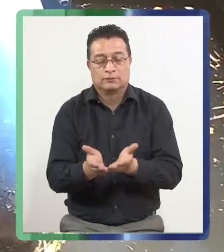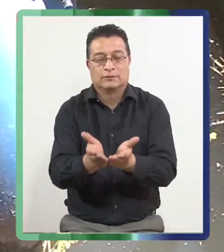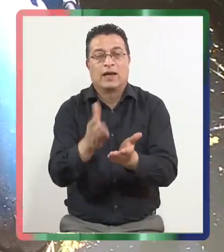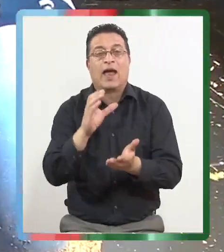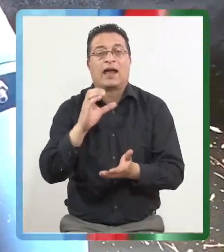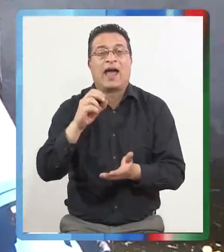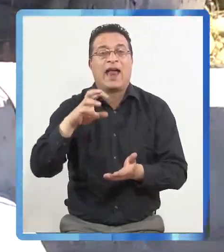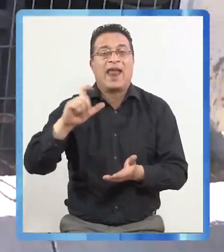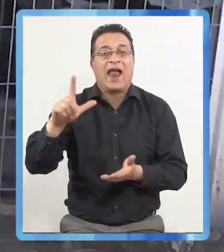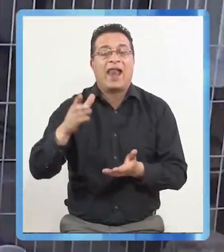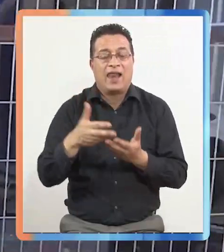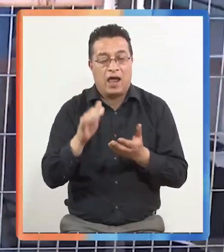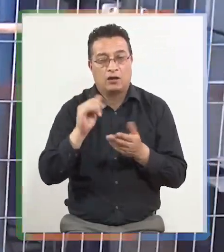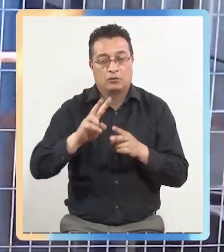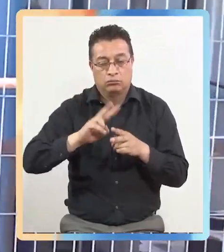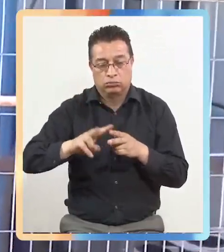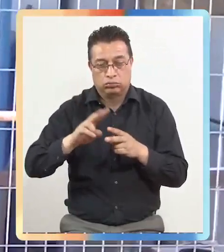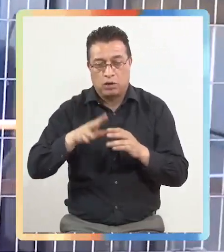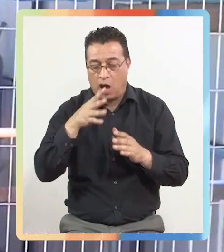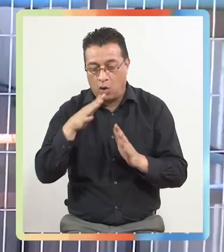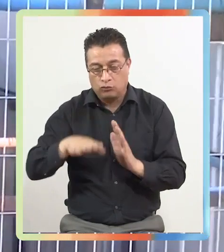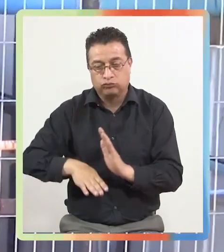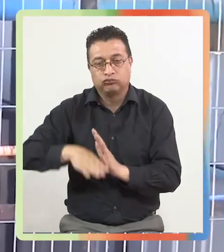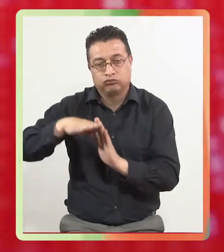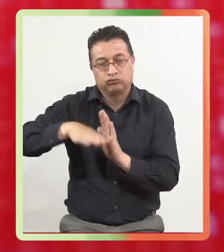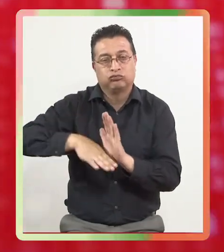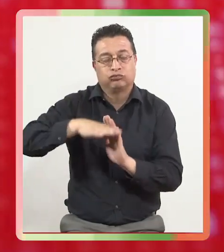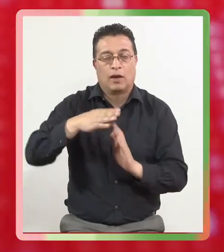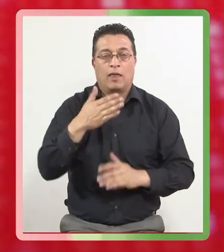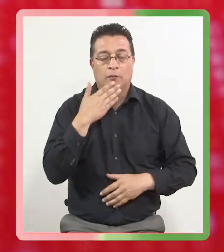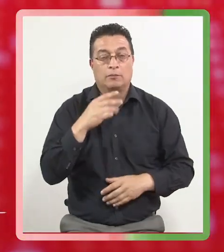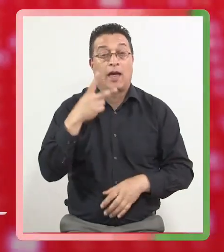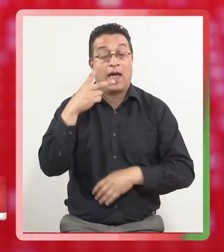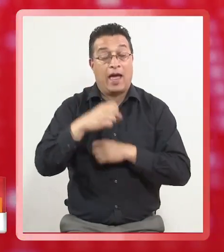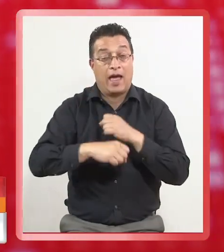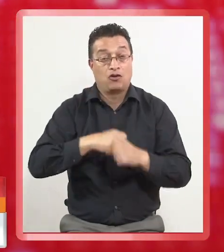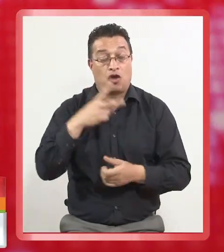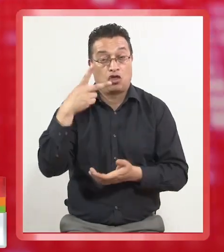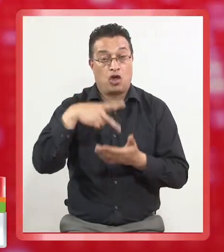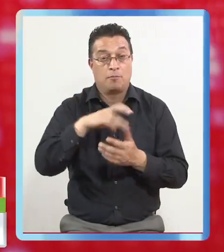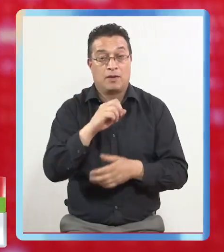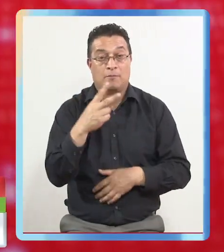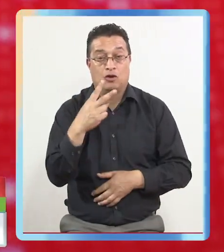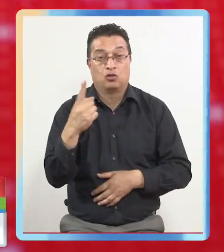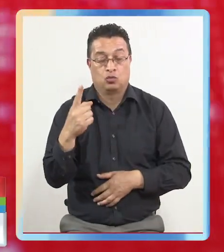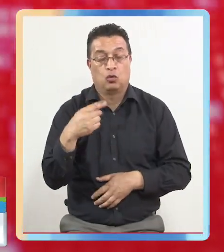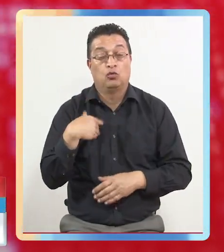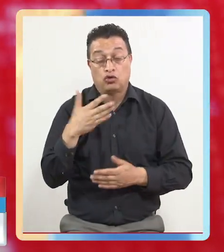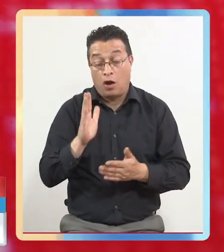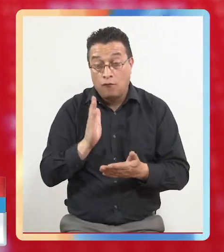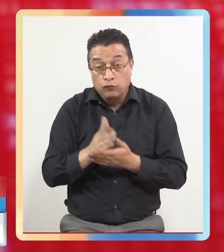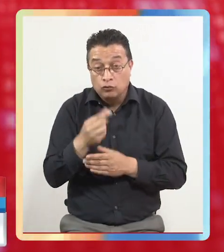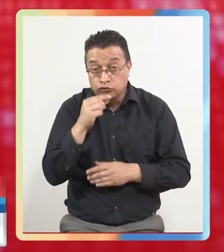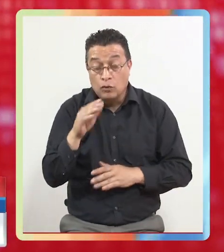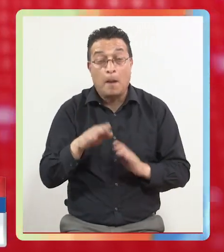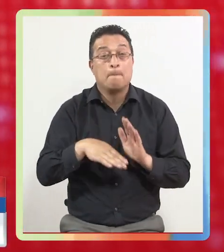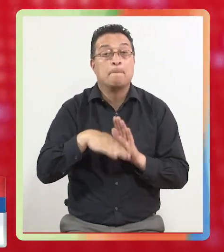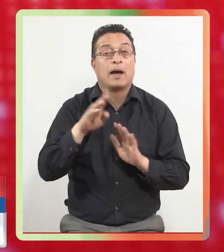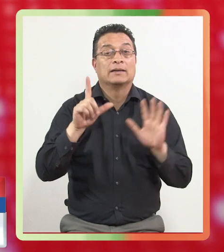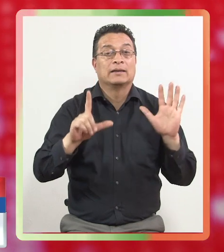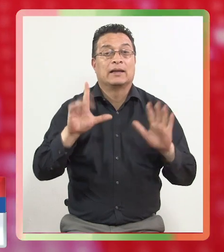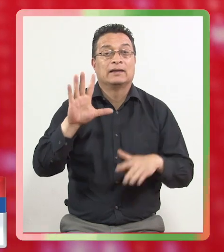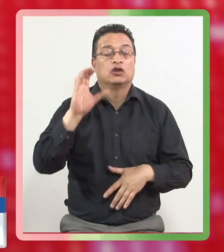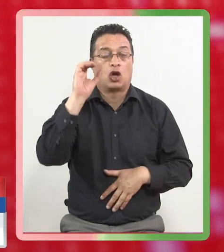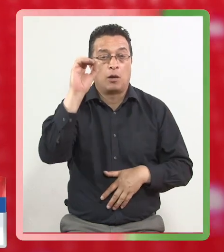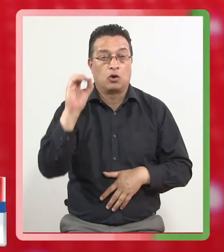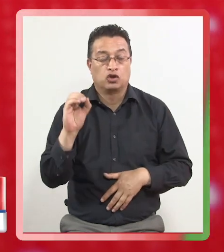de canales, la construcción y reparación de obras de acumulación. Este año 2021, que acaba de terminar, más del 75